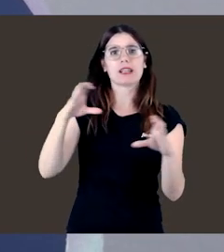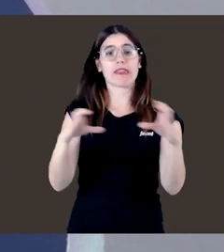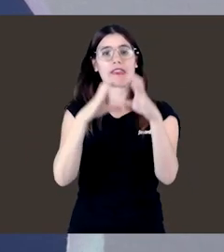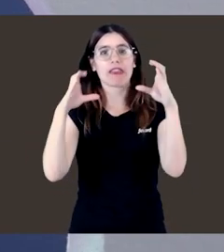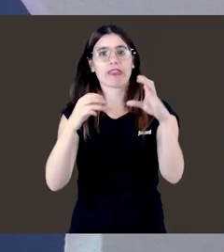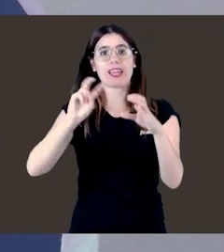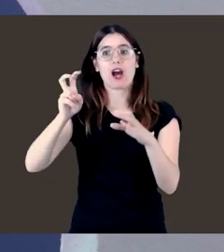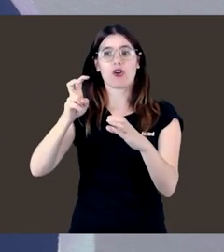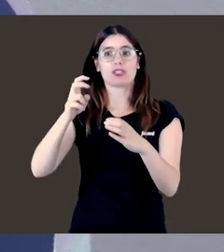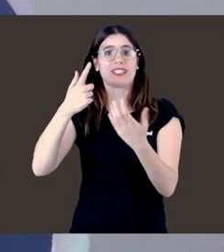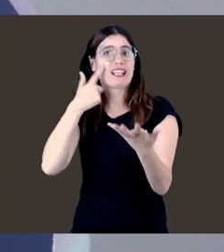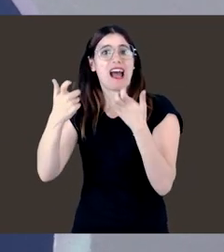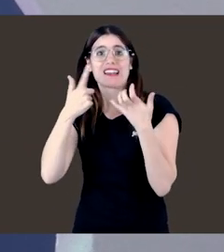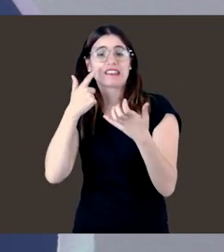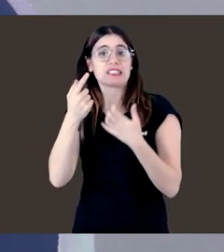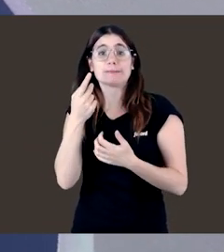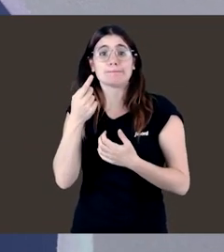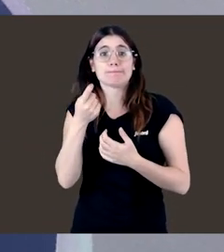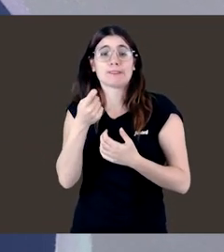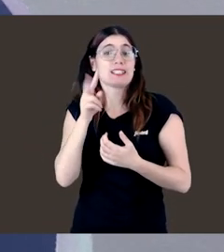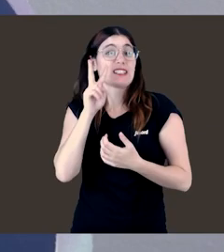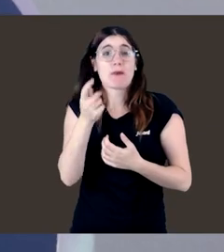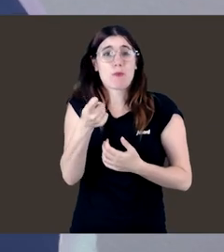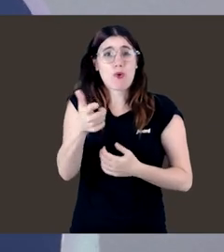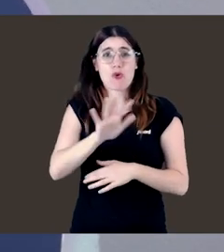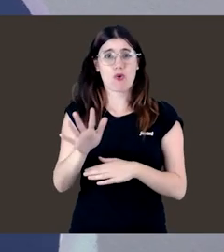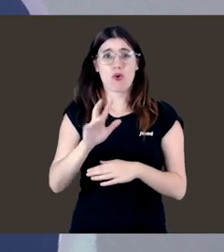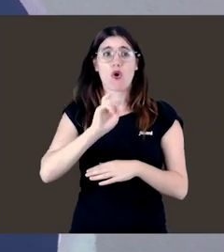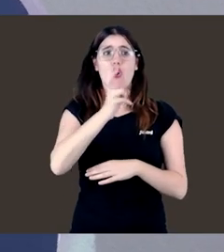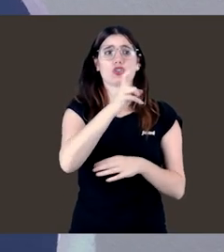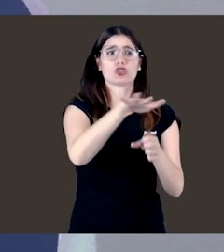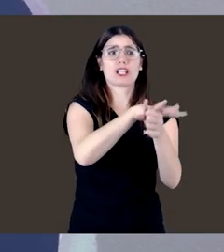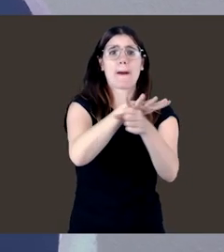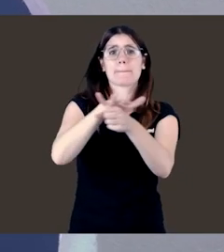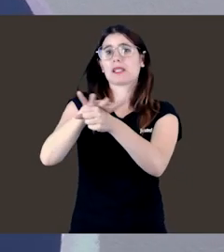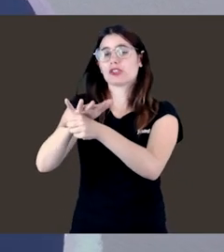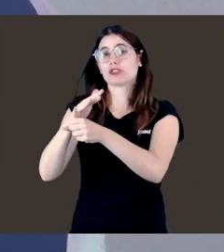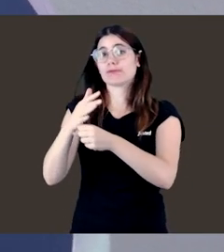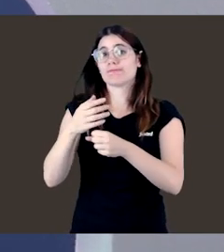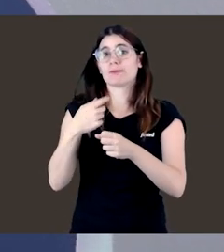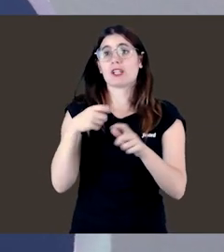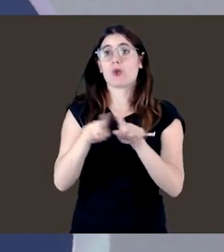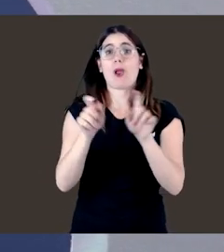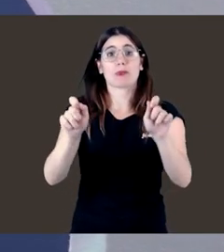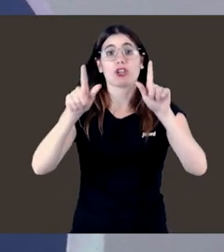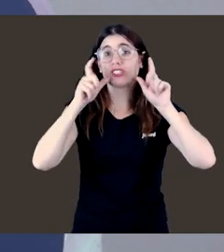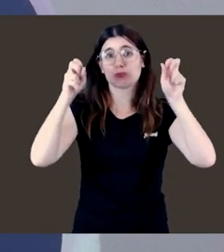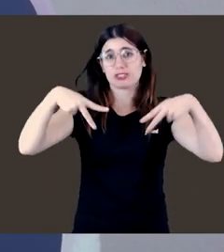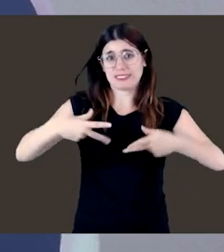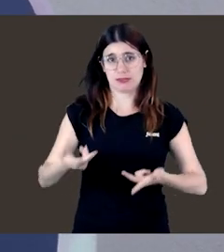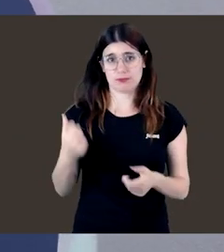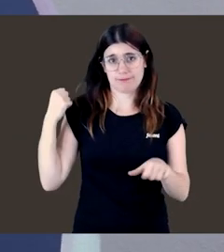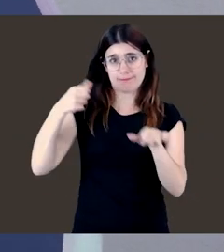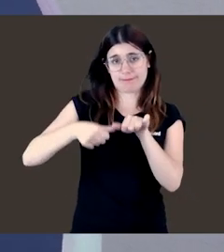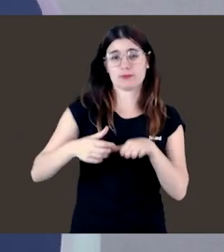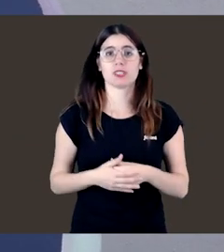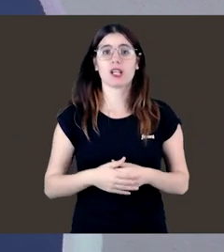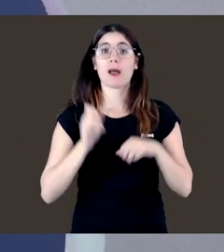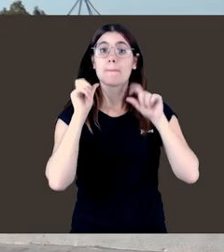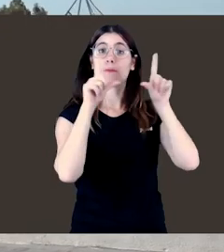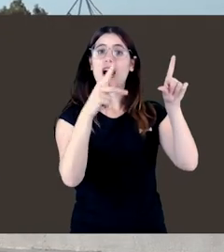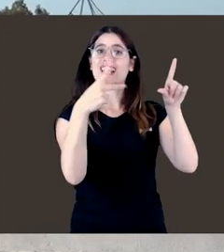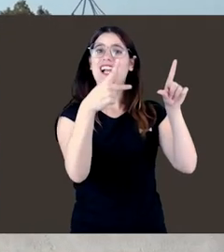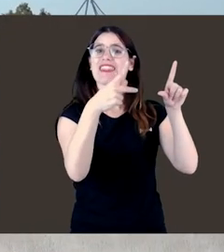mujeres han sido partícipes en la ciencia y en otras artes y en otros campos en los cuales no se les ha dado como el protagonismo.